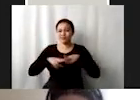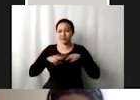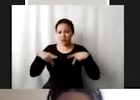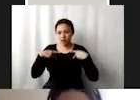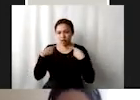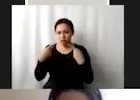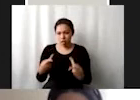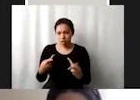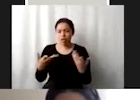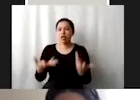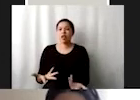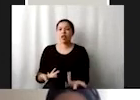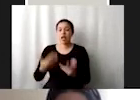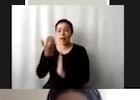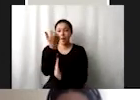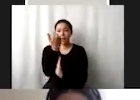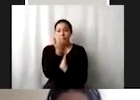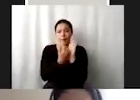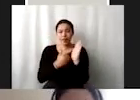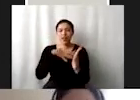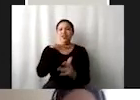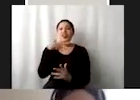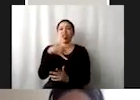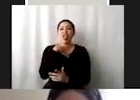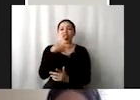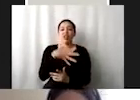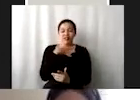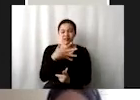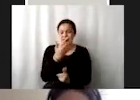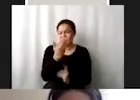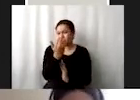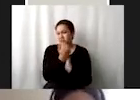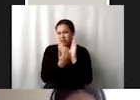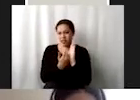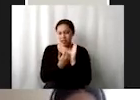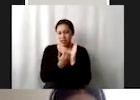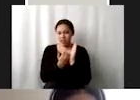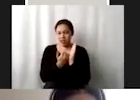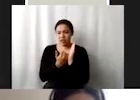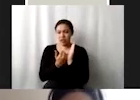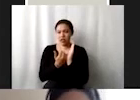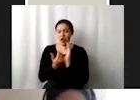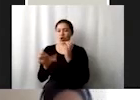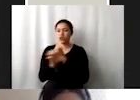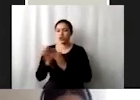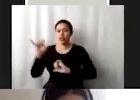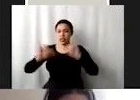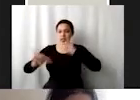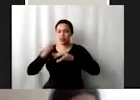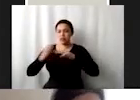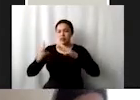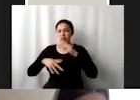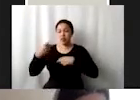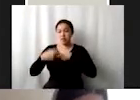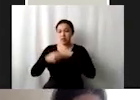la calidad reduciendo la contaminación minimizando la emisión de productos químicos y materiales peligrosos